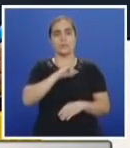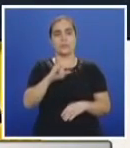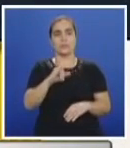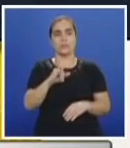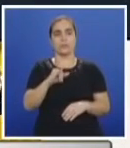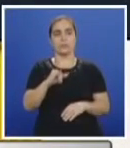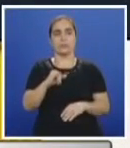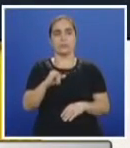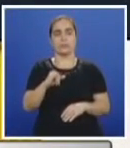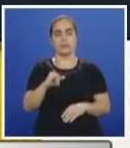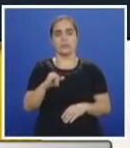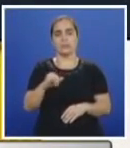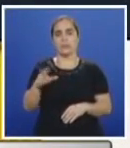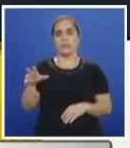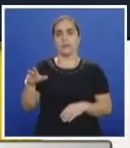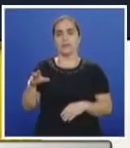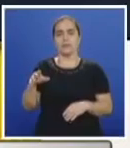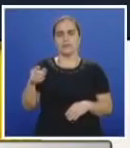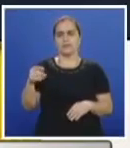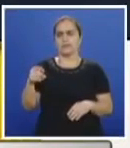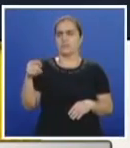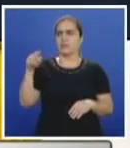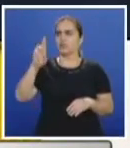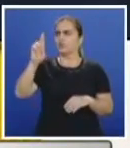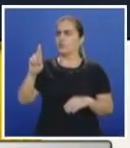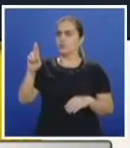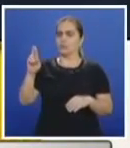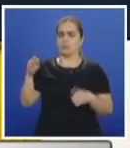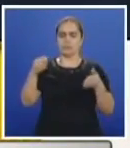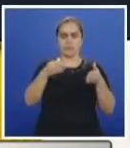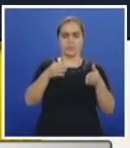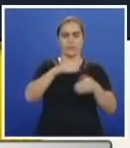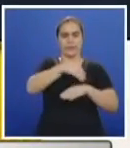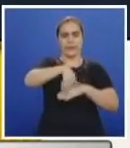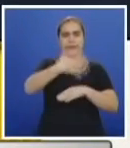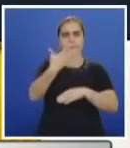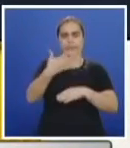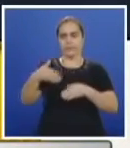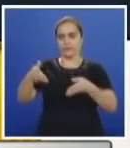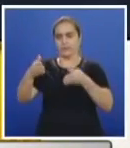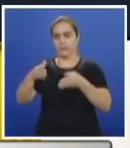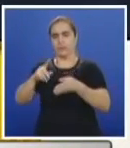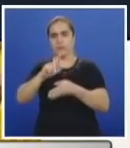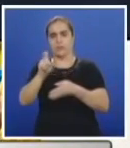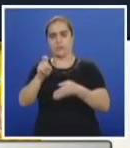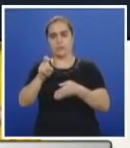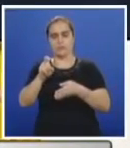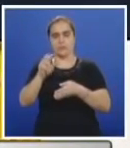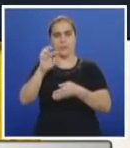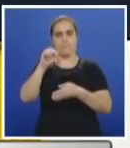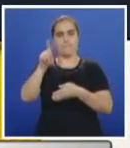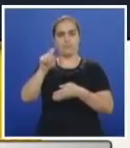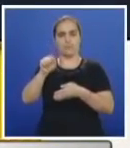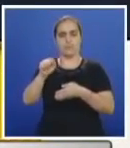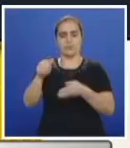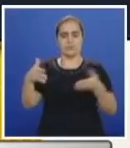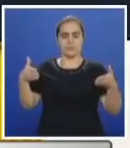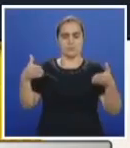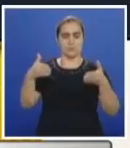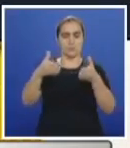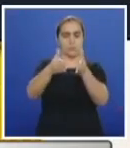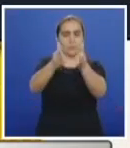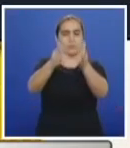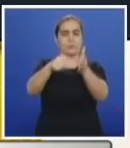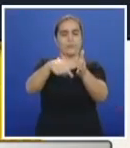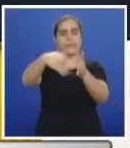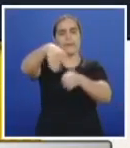desembocar en la calle Quinta. Es decir, si le apostamos a la 16, a la Paso Ancho, a la 14, todo llegará a la calle Quinta y ahí es